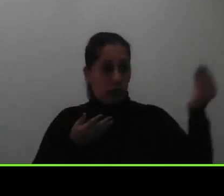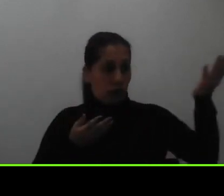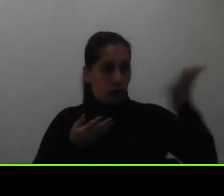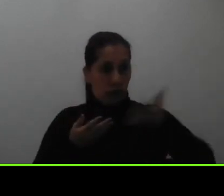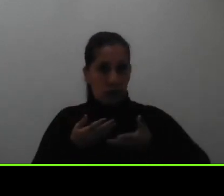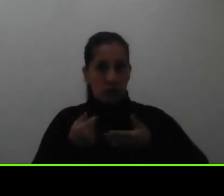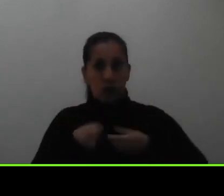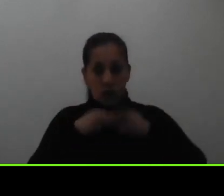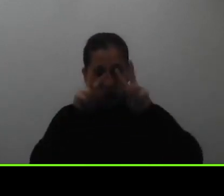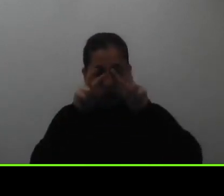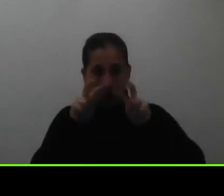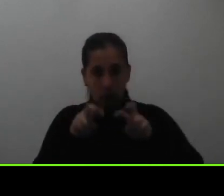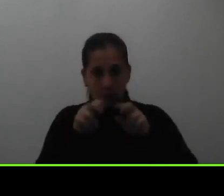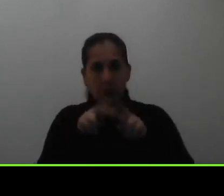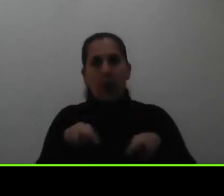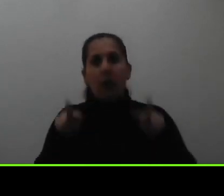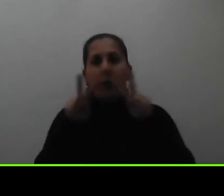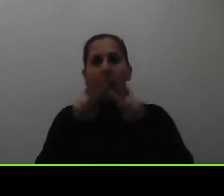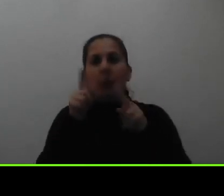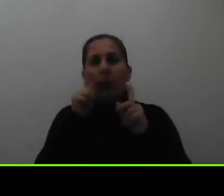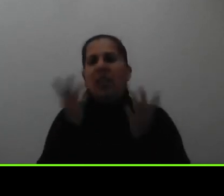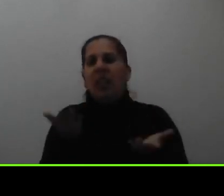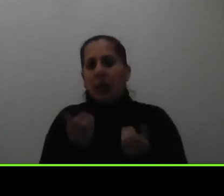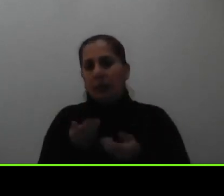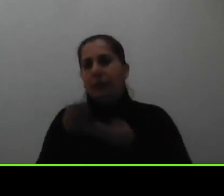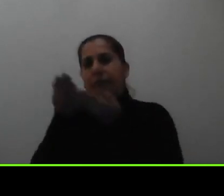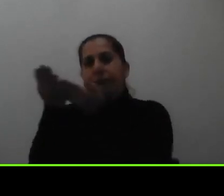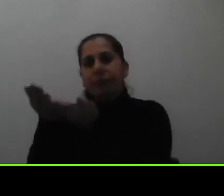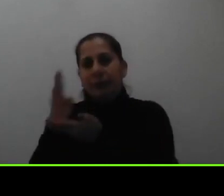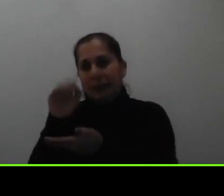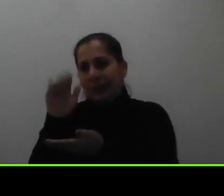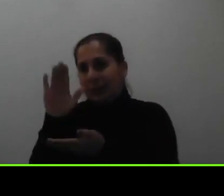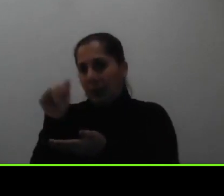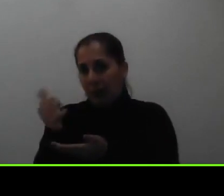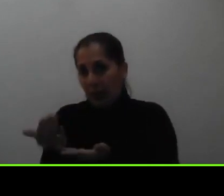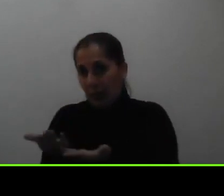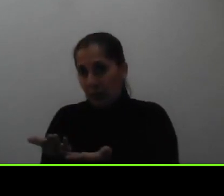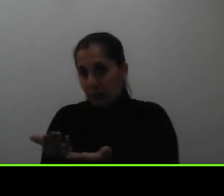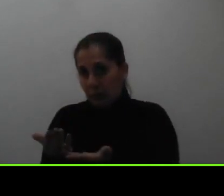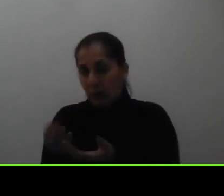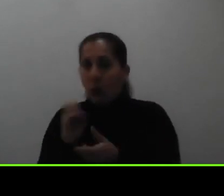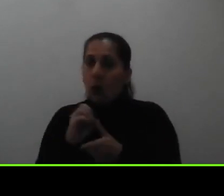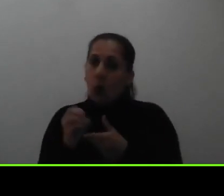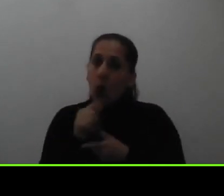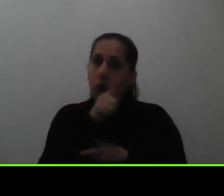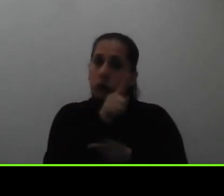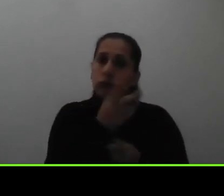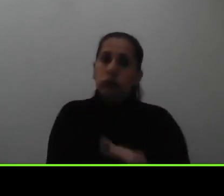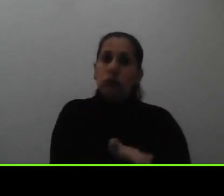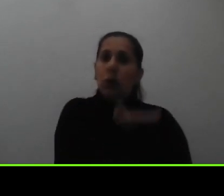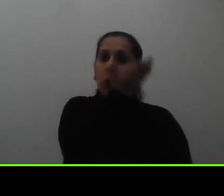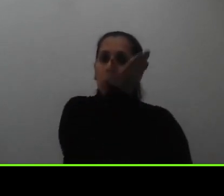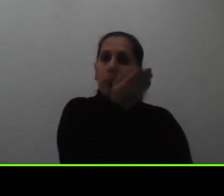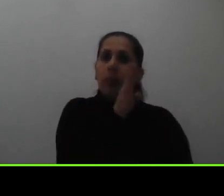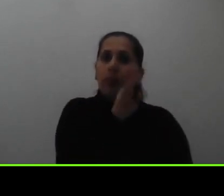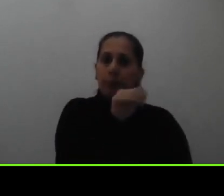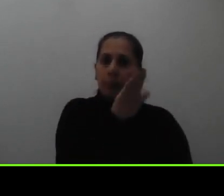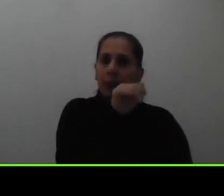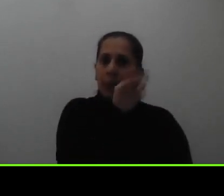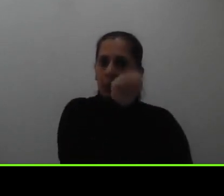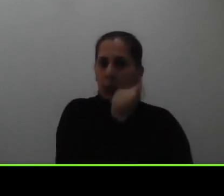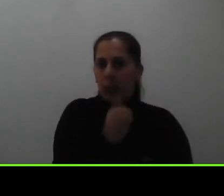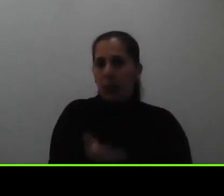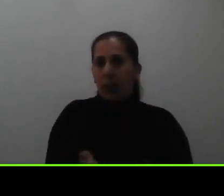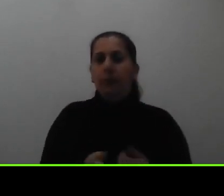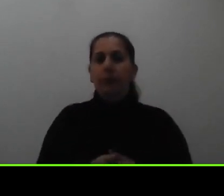analicemos valoramos asignaciones de beca como la solicitud que estamos viendo o esta pregunta que son estudiantes que ya tienen beca y requieren